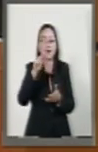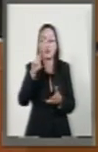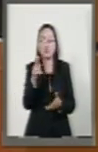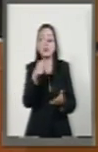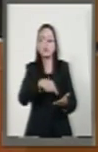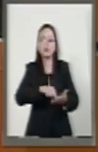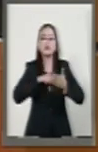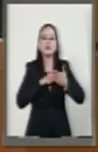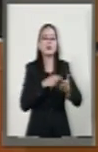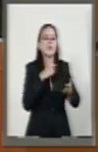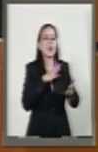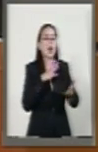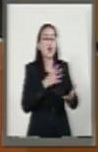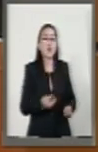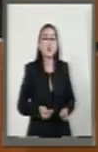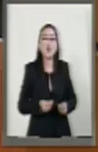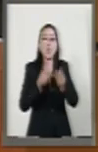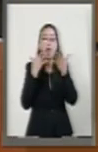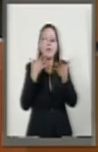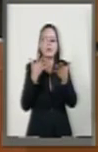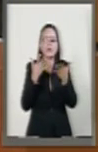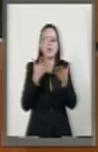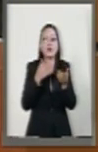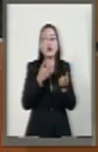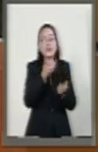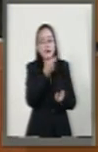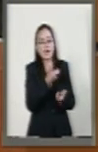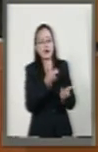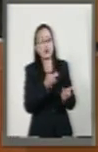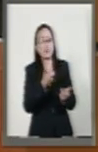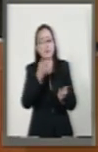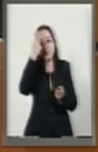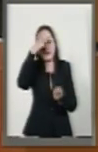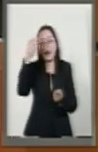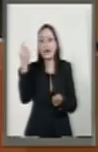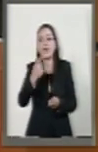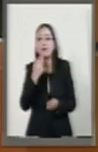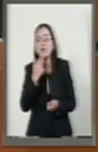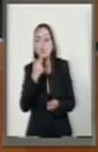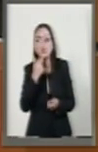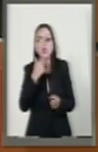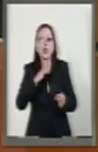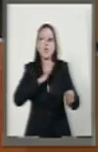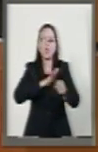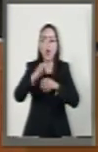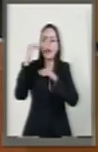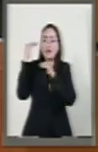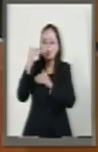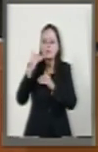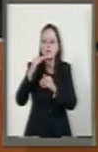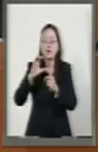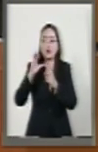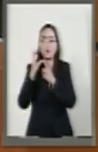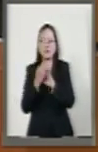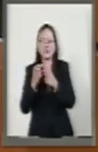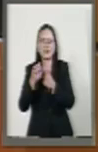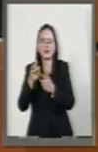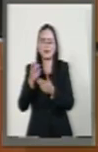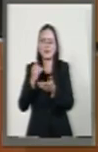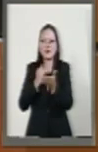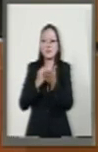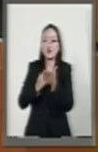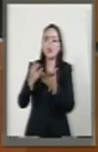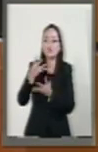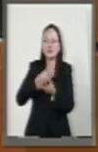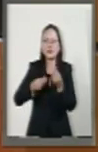establezca el saldo, el destino, la tabla de amortización, comisiones, gastos asociados a